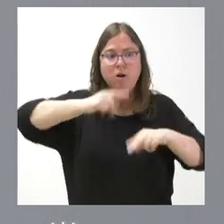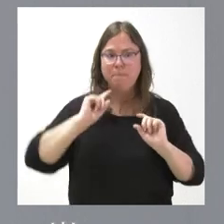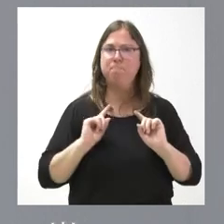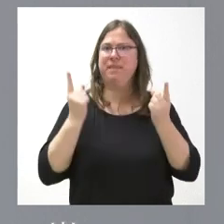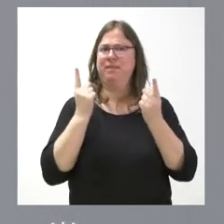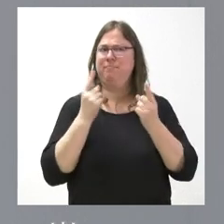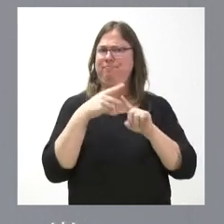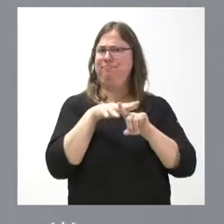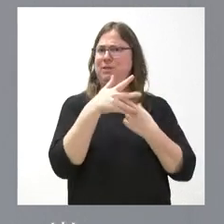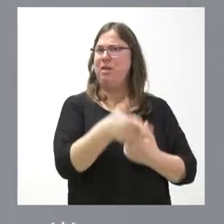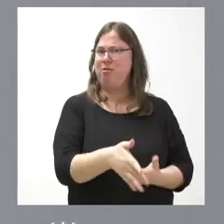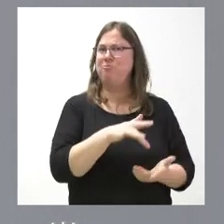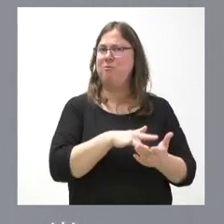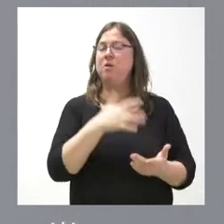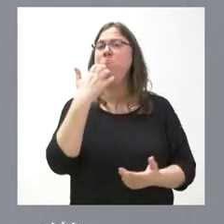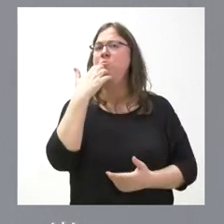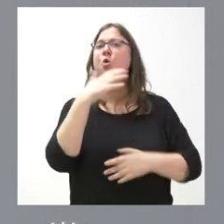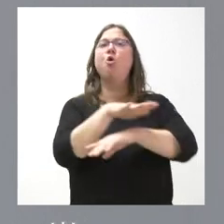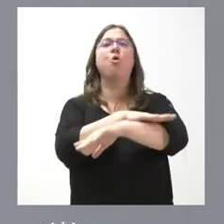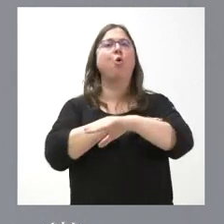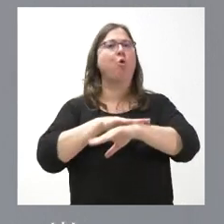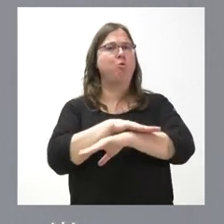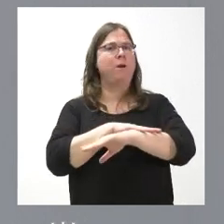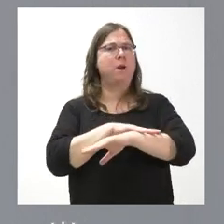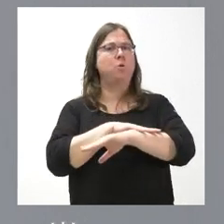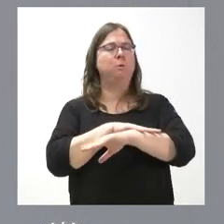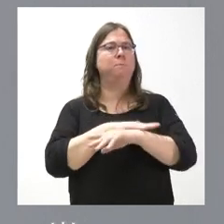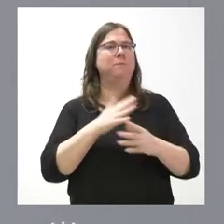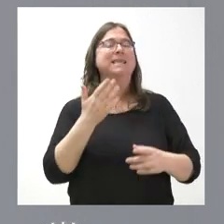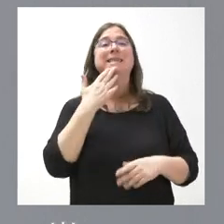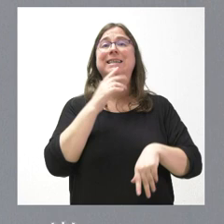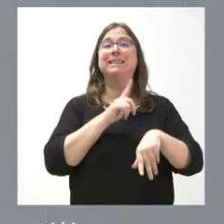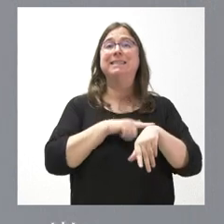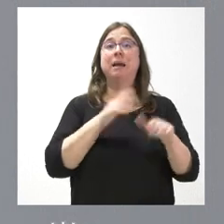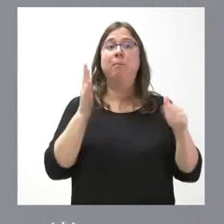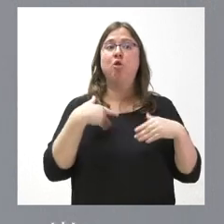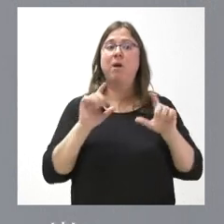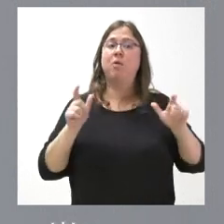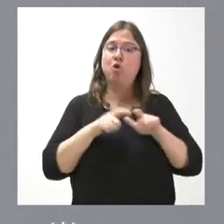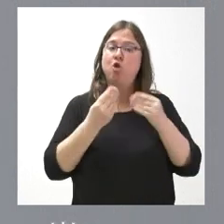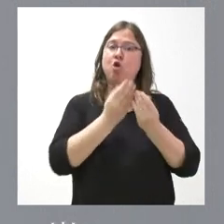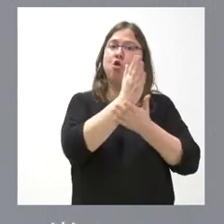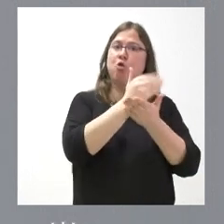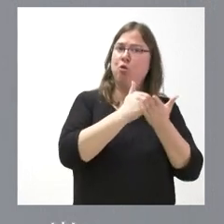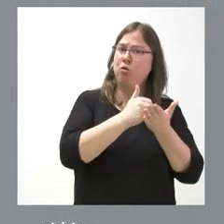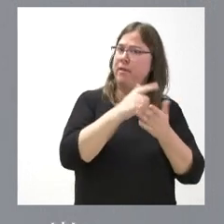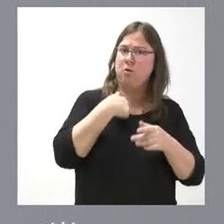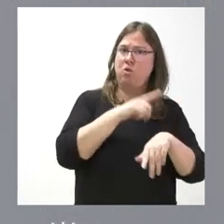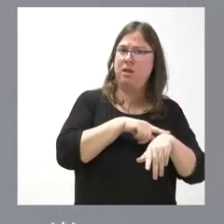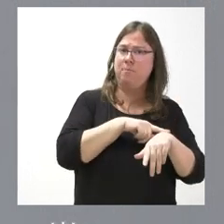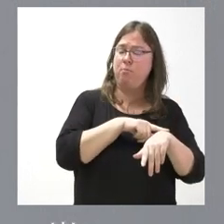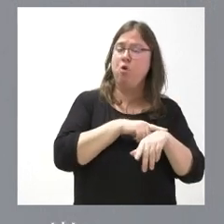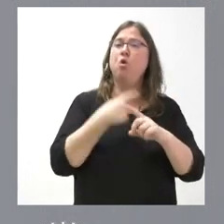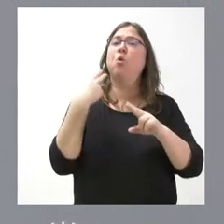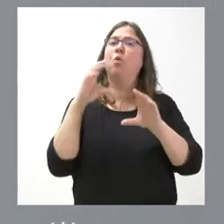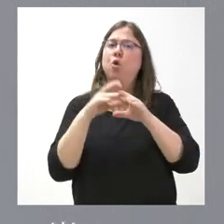un gobierno no tenga tiempo para reunirse con las comunidades autónomas, pero sí con los partidos separatistas y